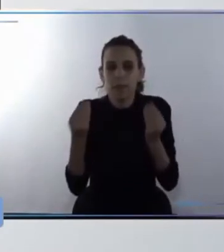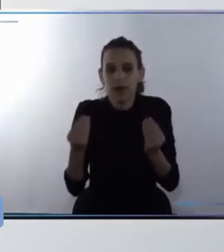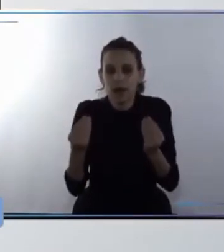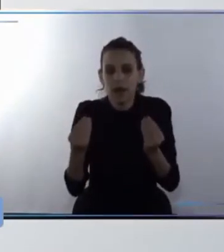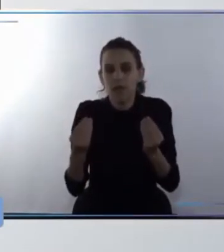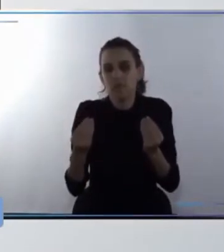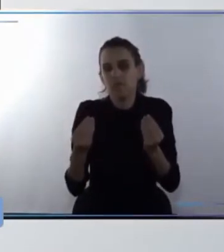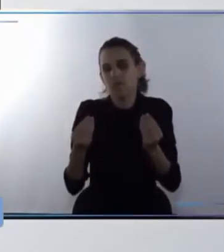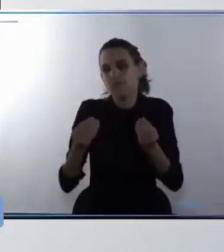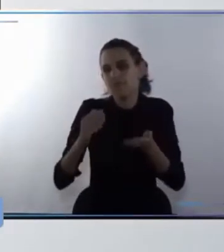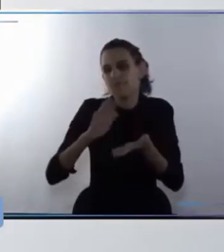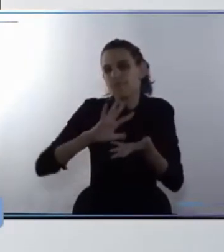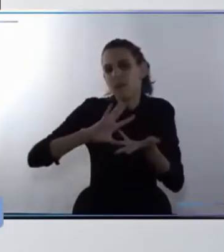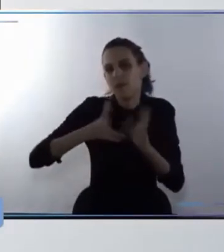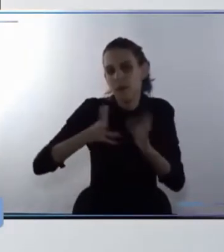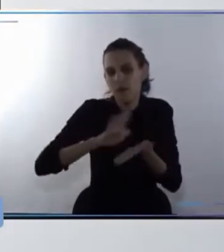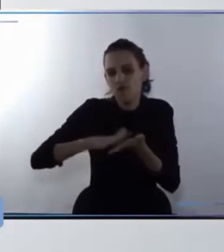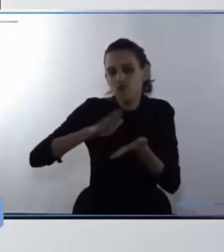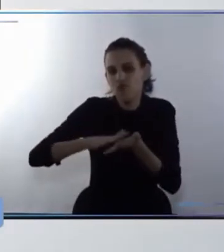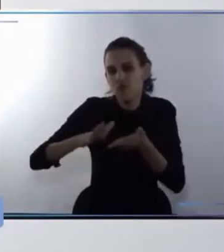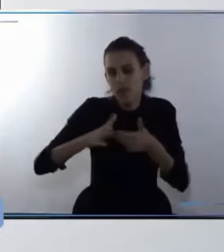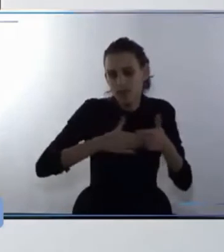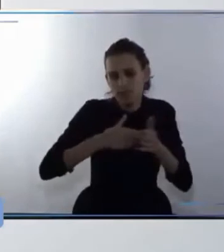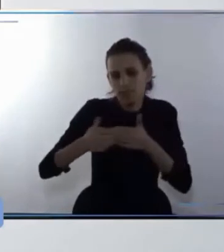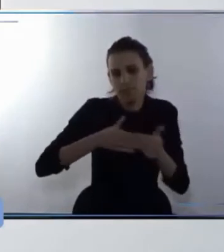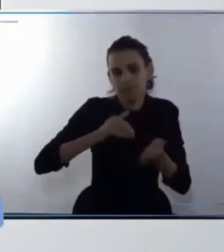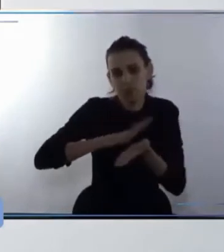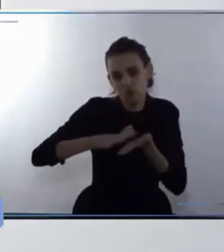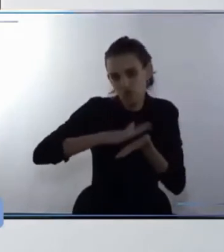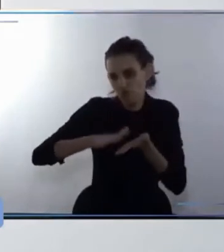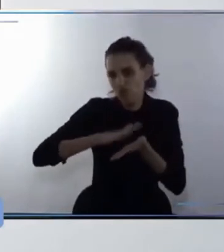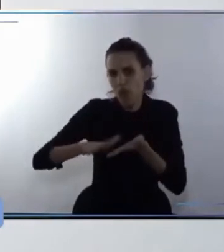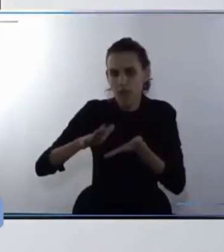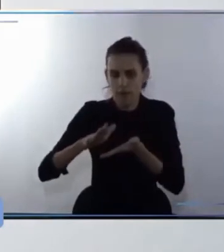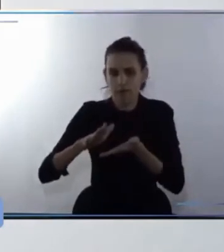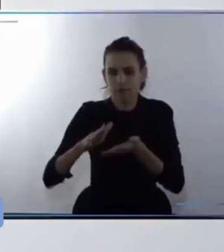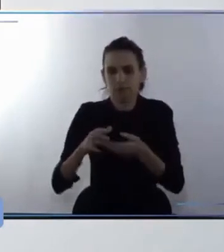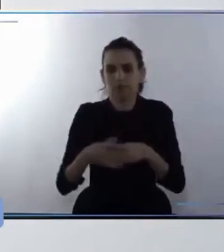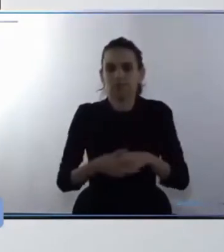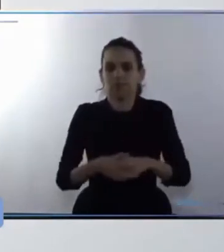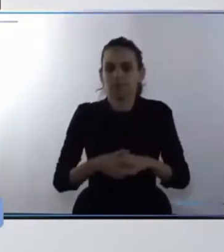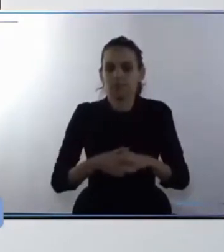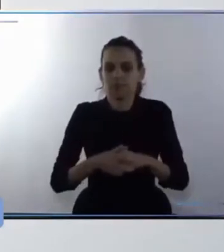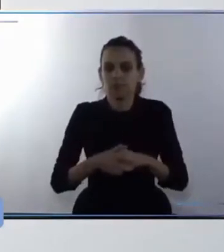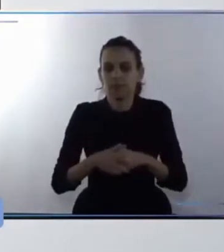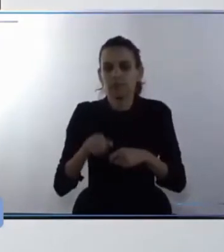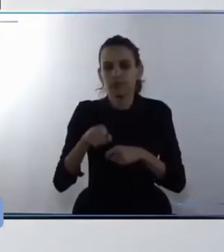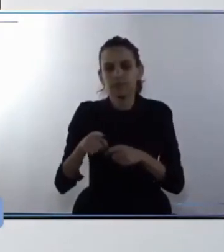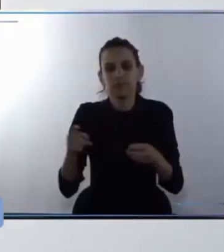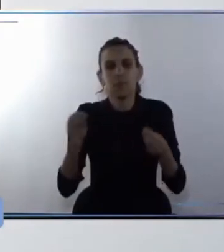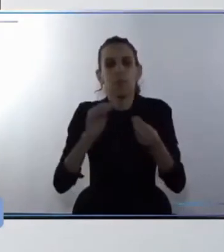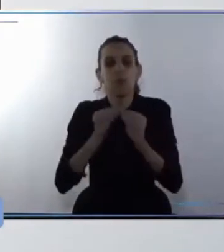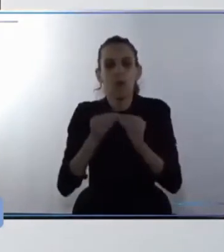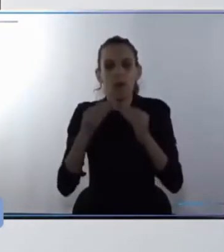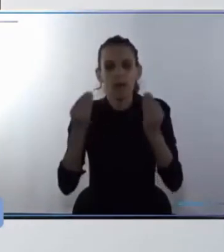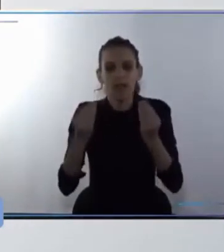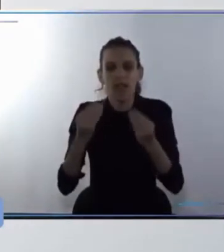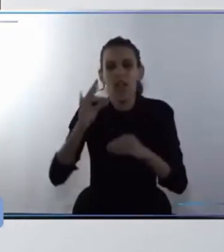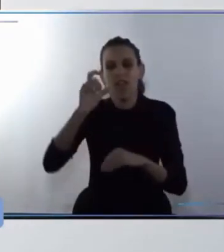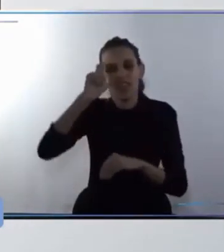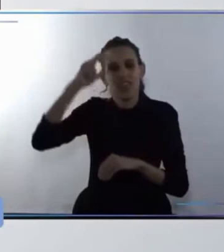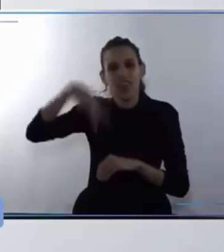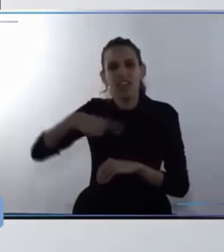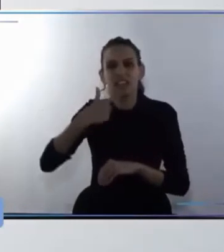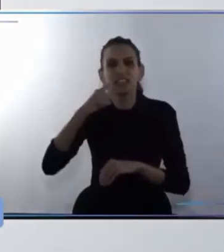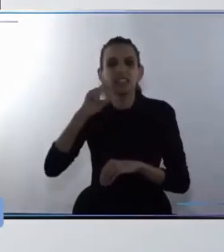renovación de áreas urbanas desalentando la expansión de baja densidad que es el problema que tenemos en nuestras ciudades y evitar la